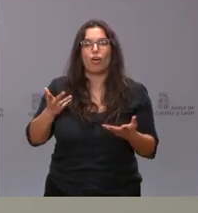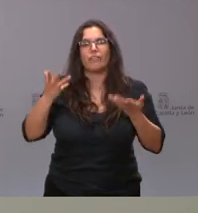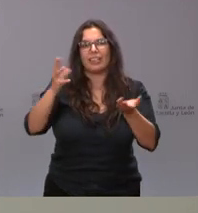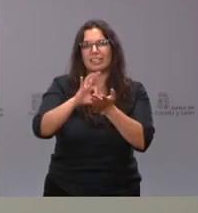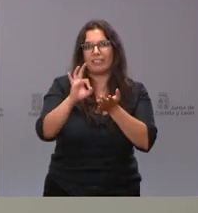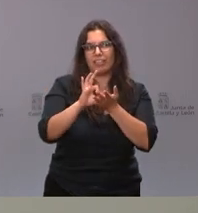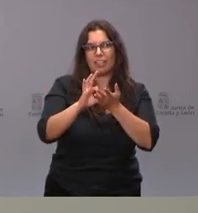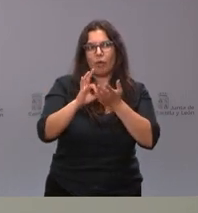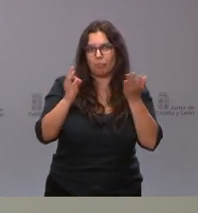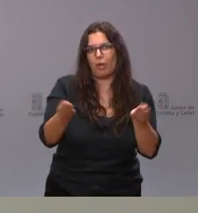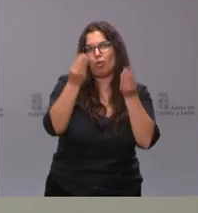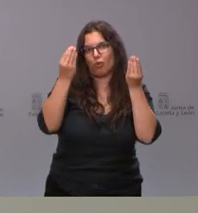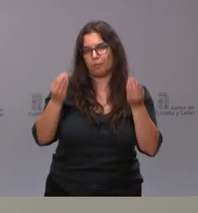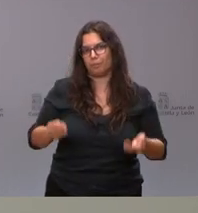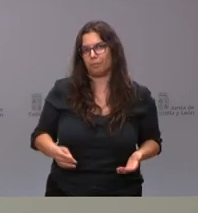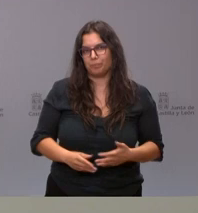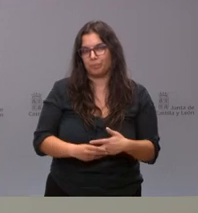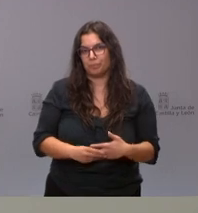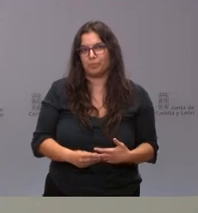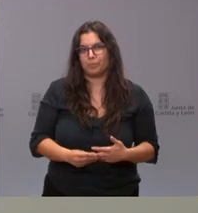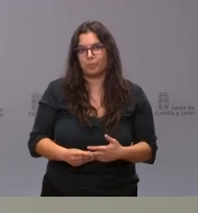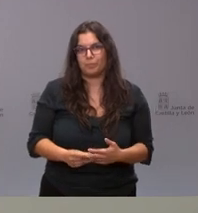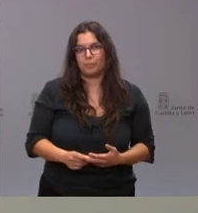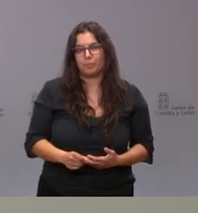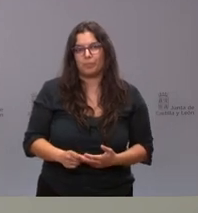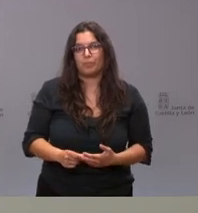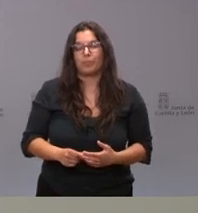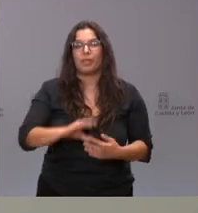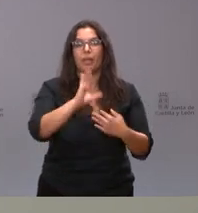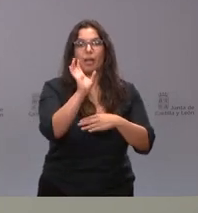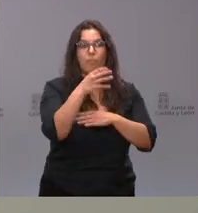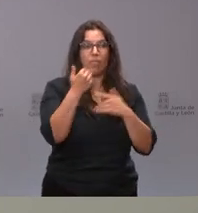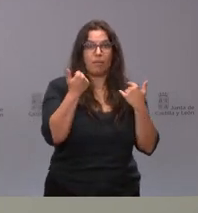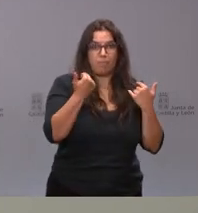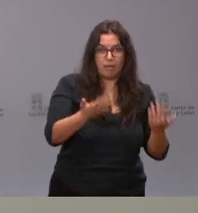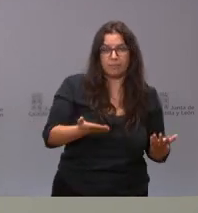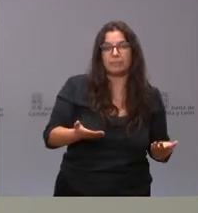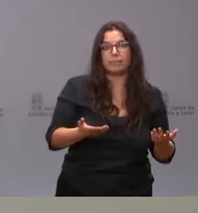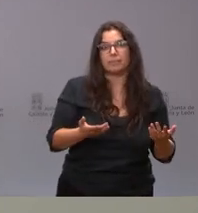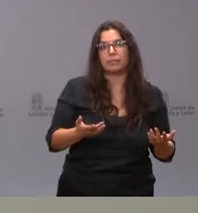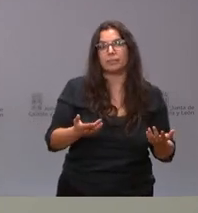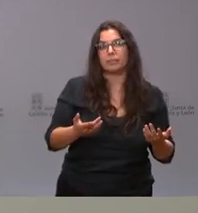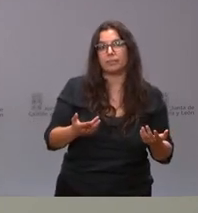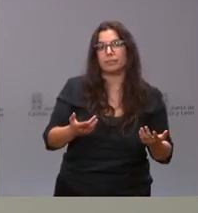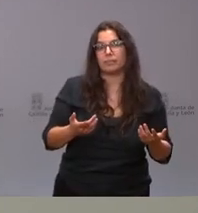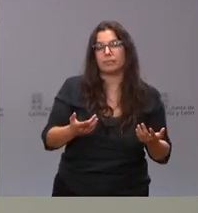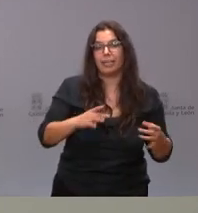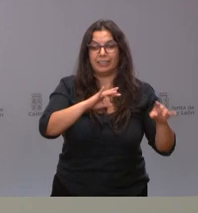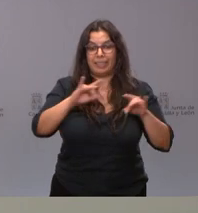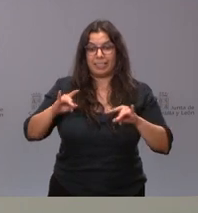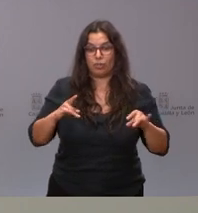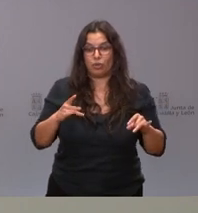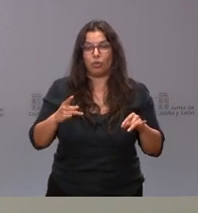en todos los sentidos. Como les digo, más ambulancias en más territorio,